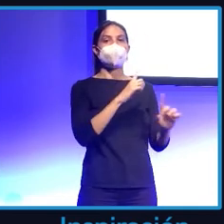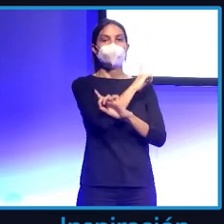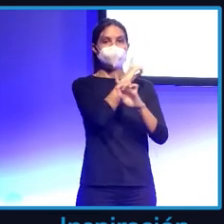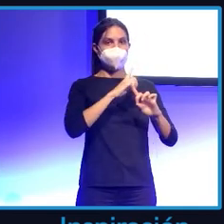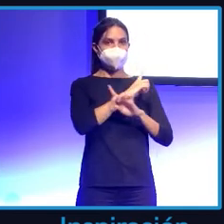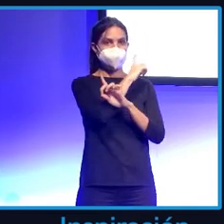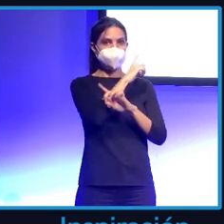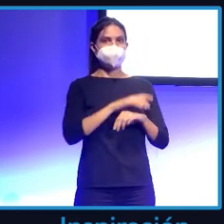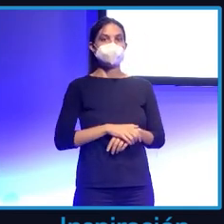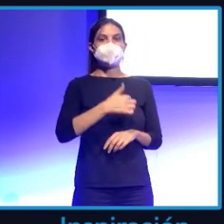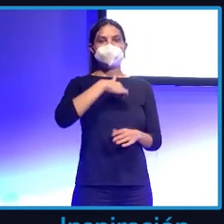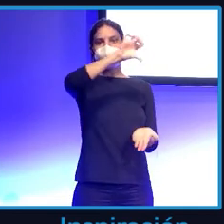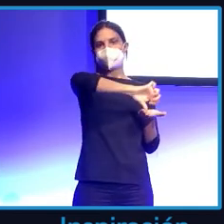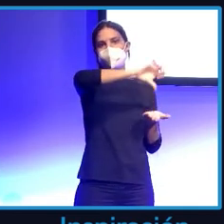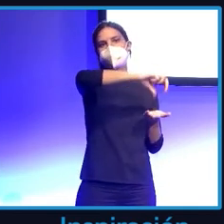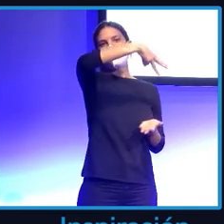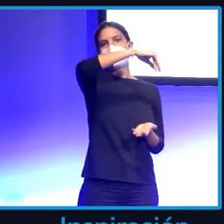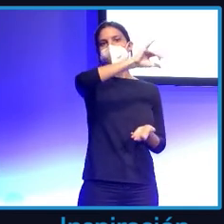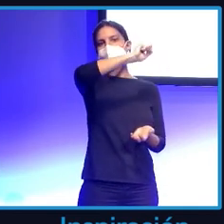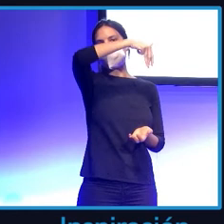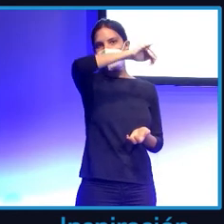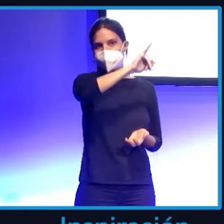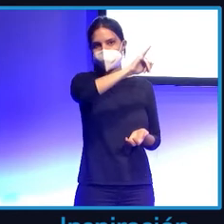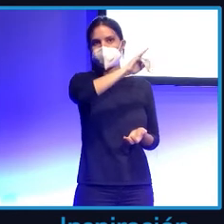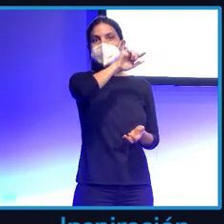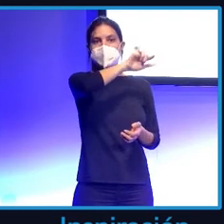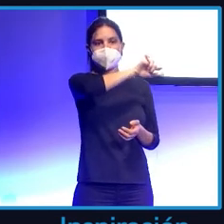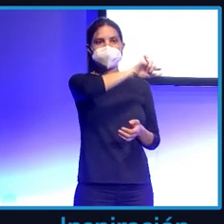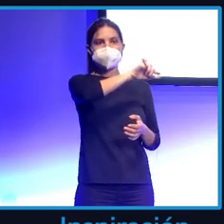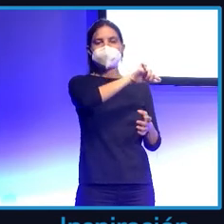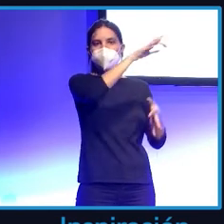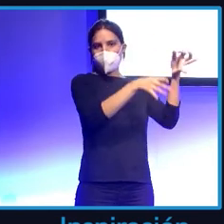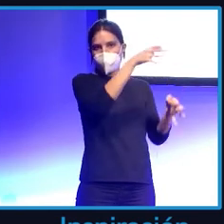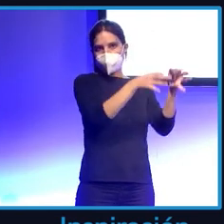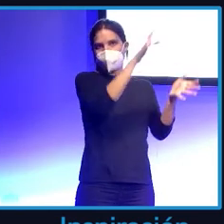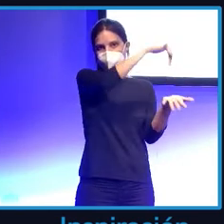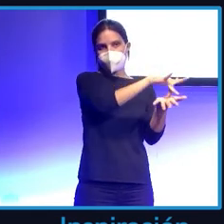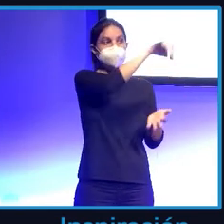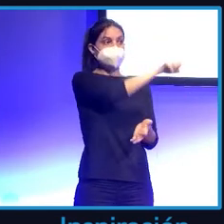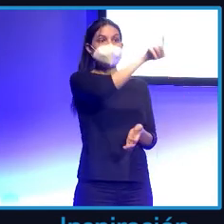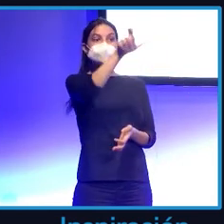en Miami hay un juicio donde tenemos dos personajes.